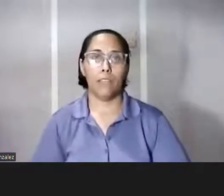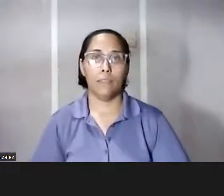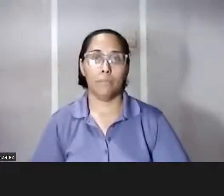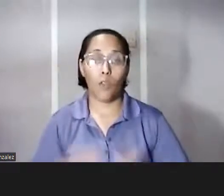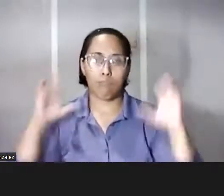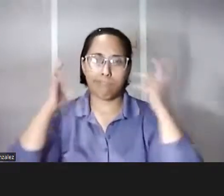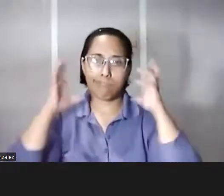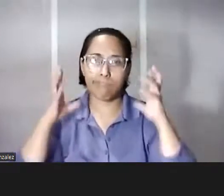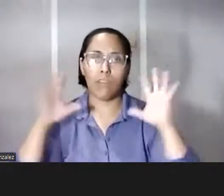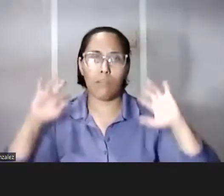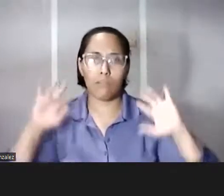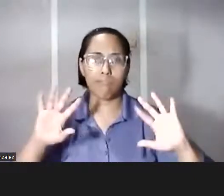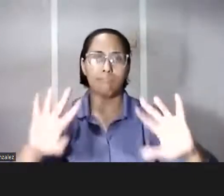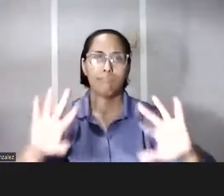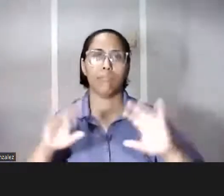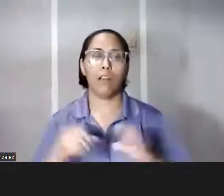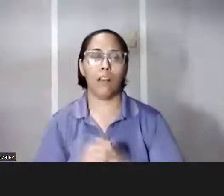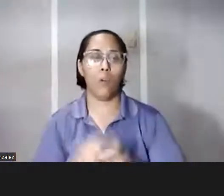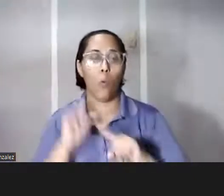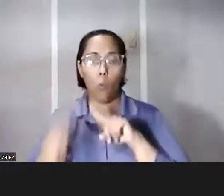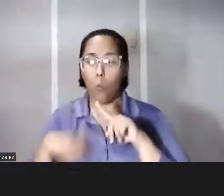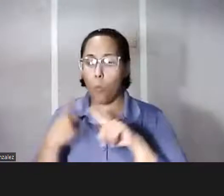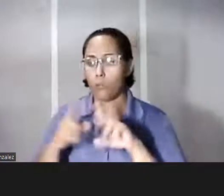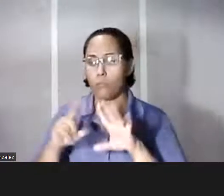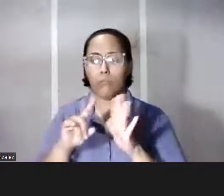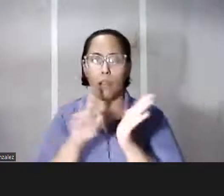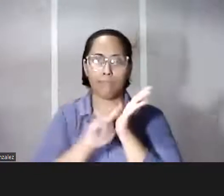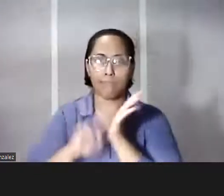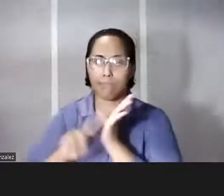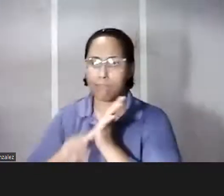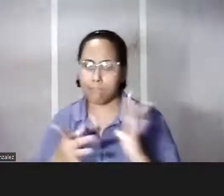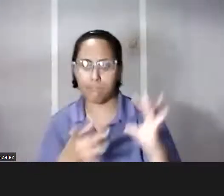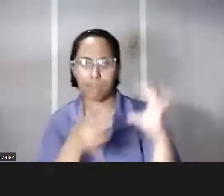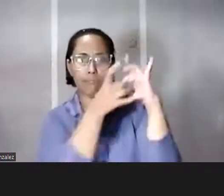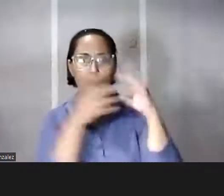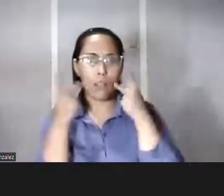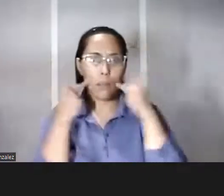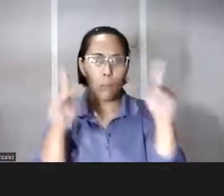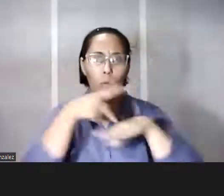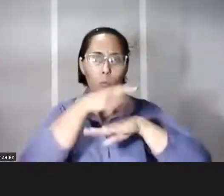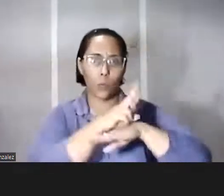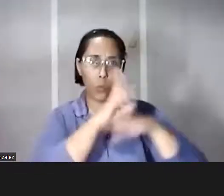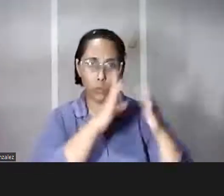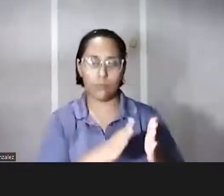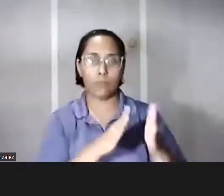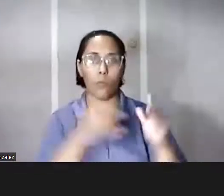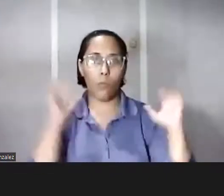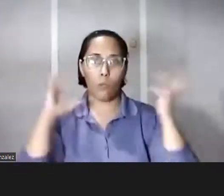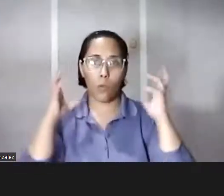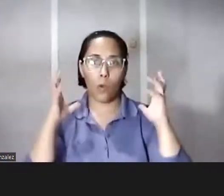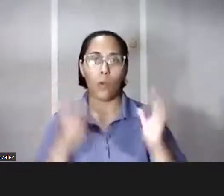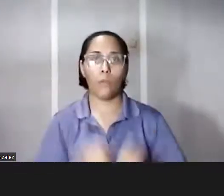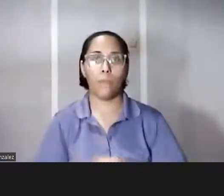radiodifusores cuando han encomendado estudios sobre el vínculo que tiene el público puertorriqueño con el medio radial lo han